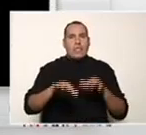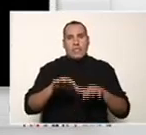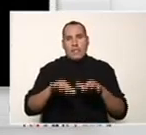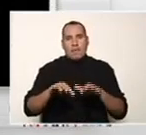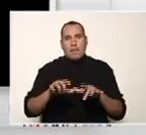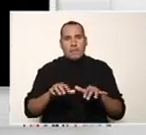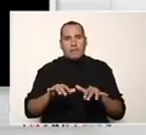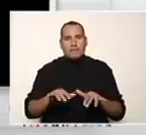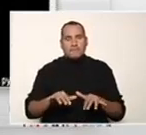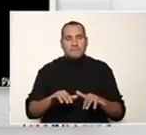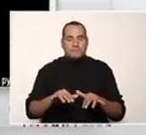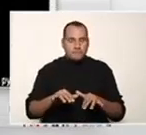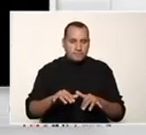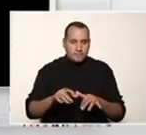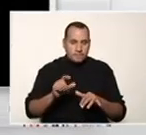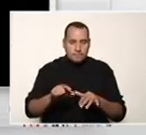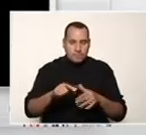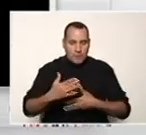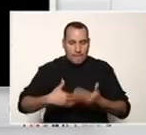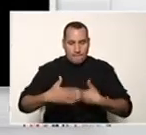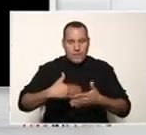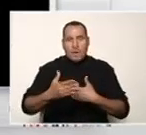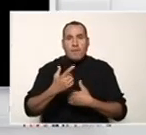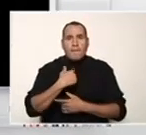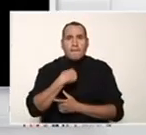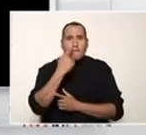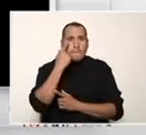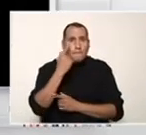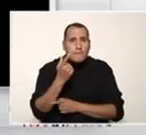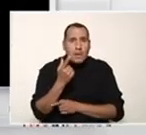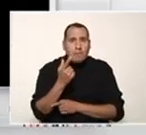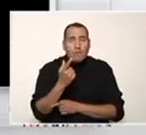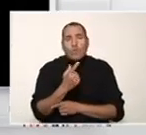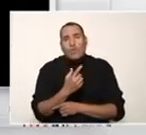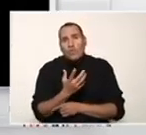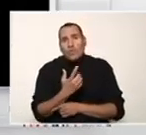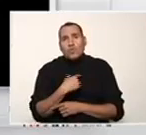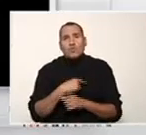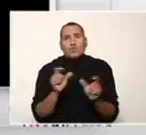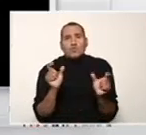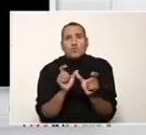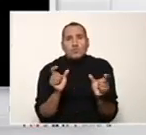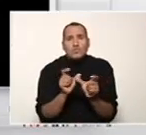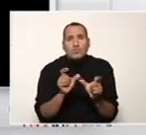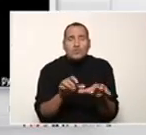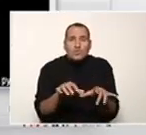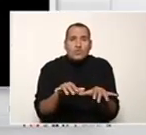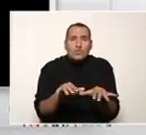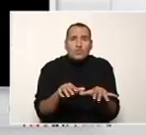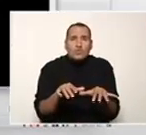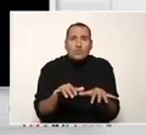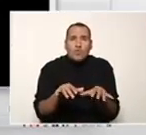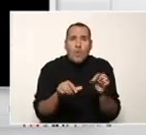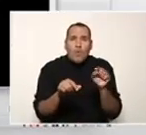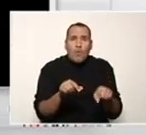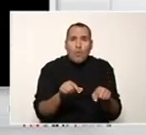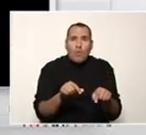le haya dado. Al correr este programa, observamos que a través del comando print para poder